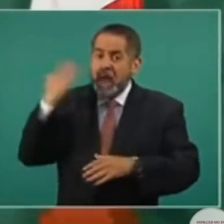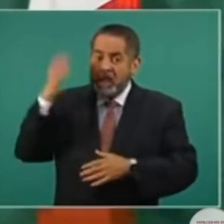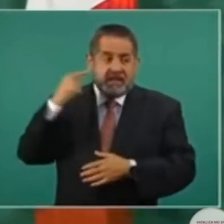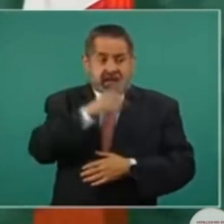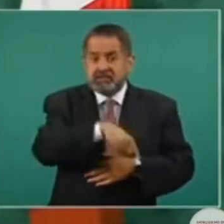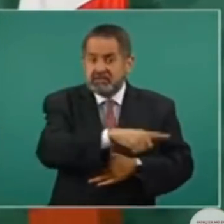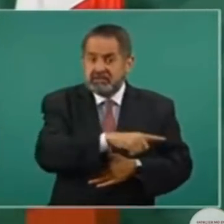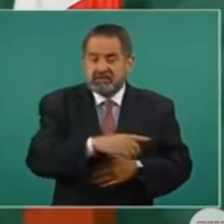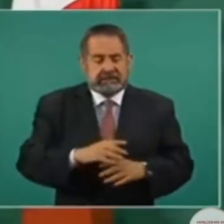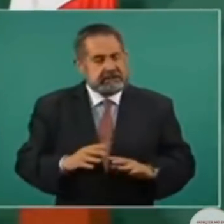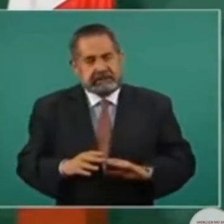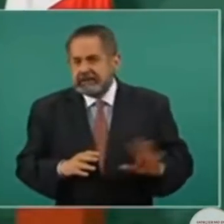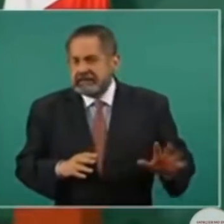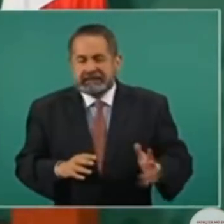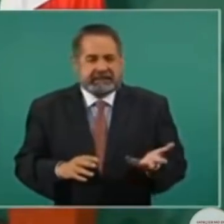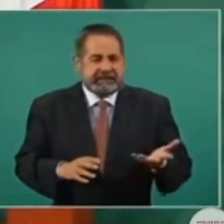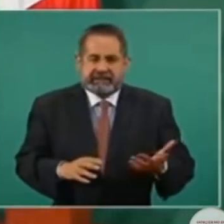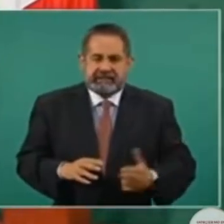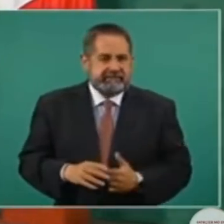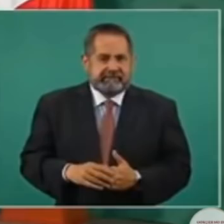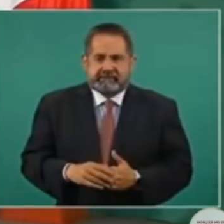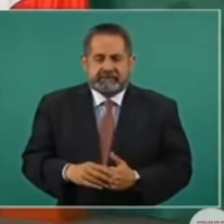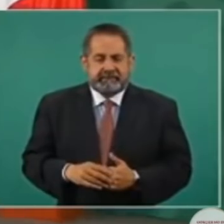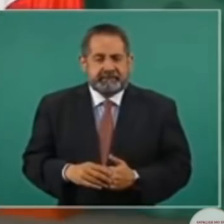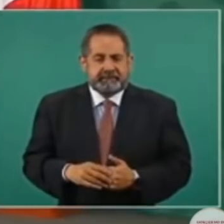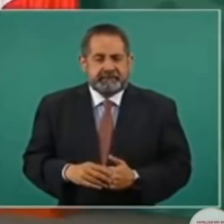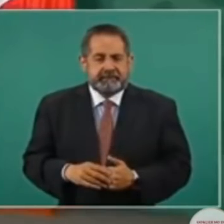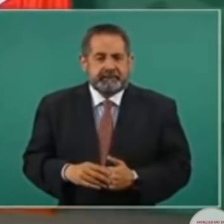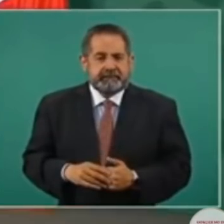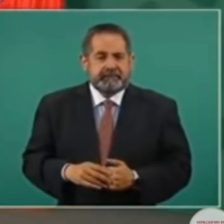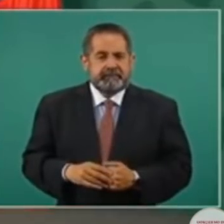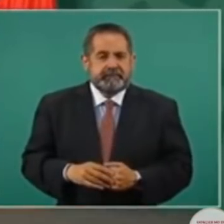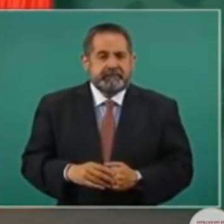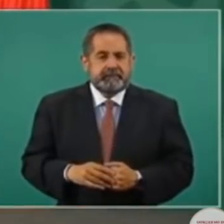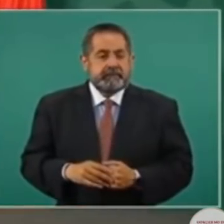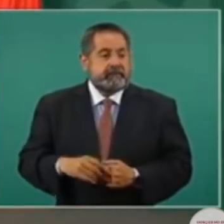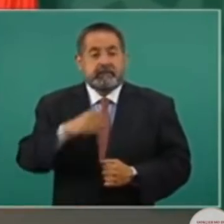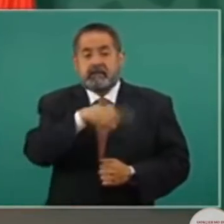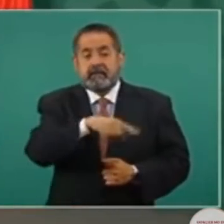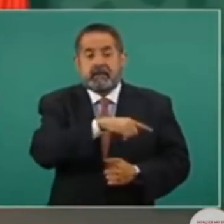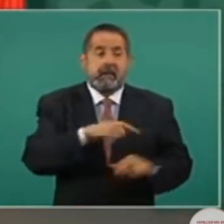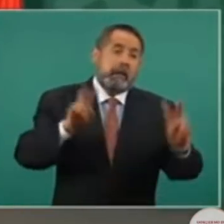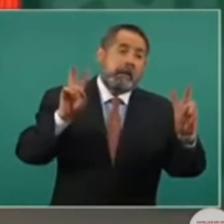la justificación